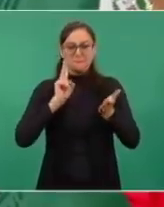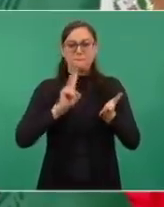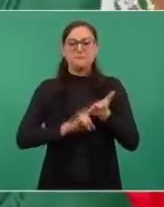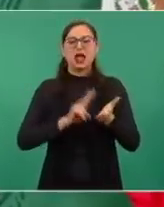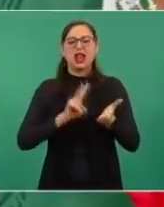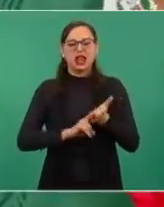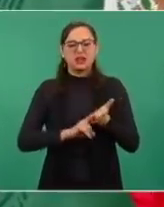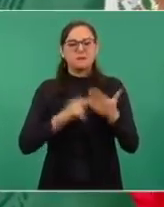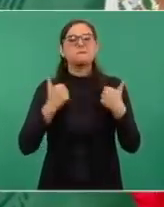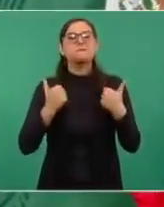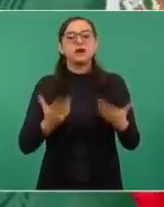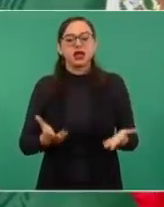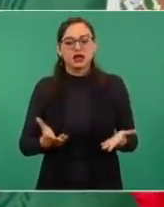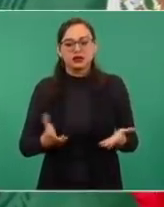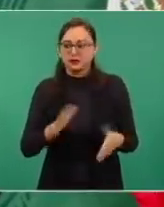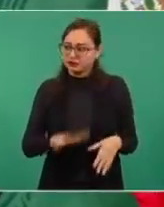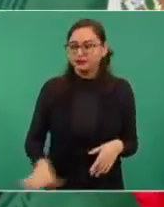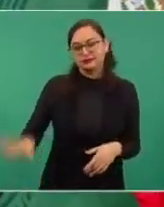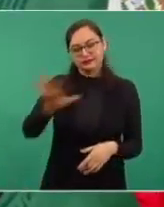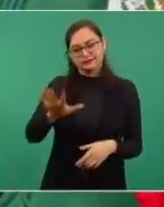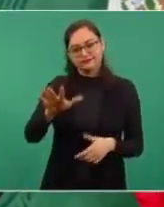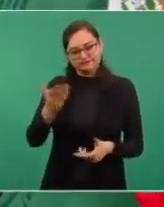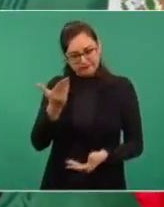cuando se pone al servicio de los demás.